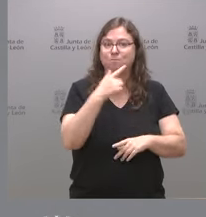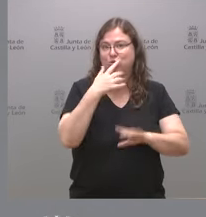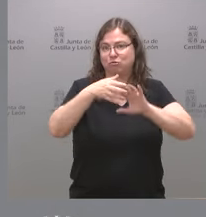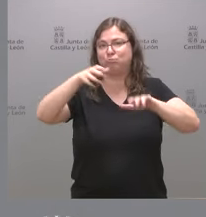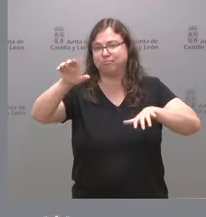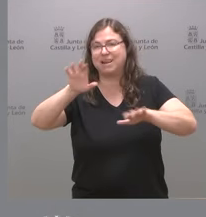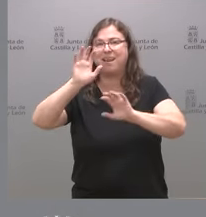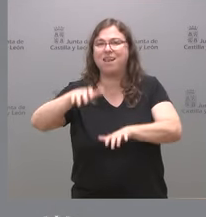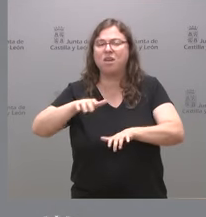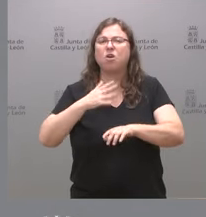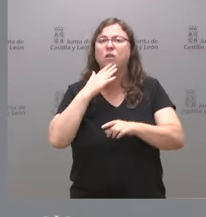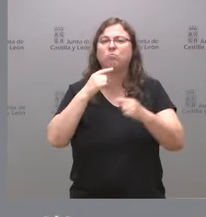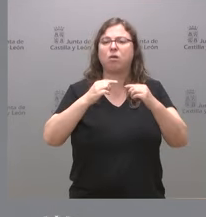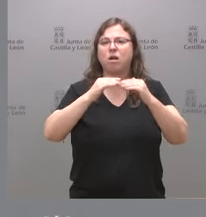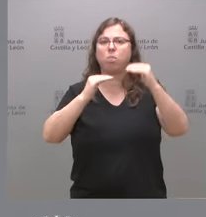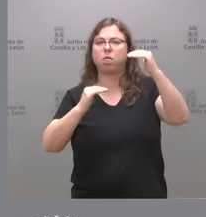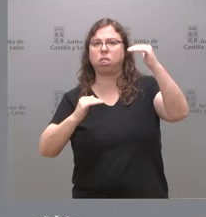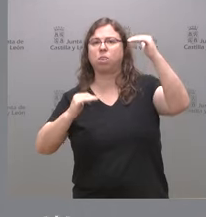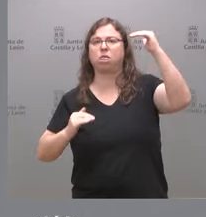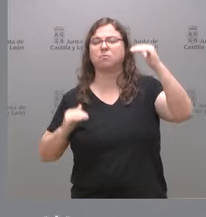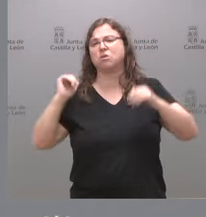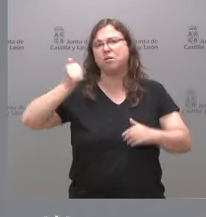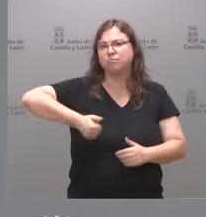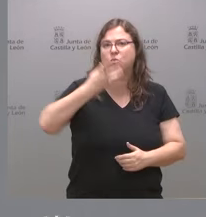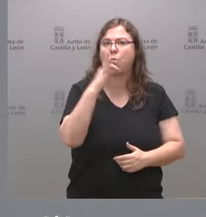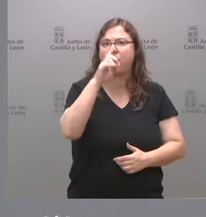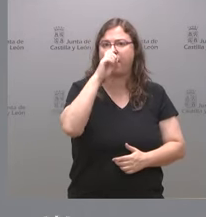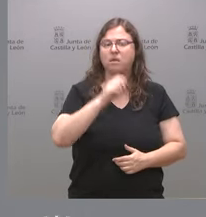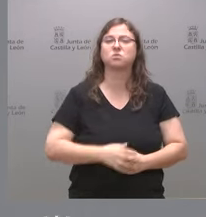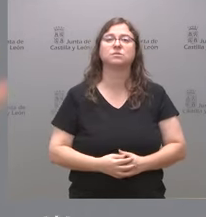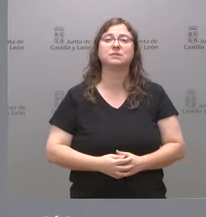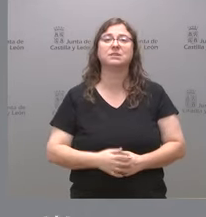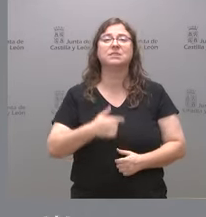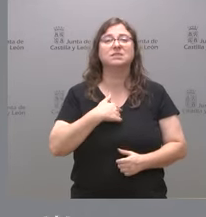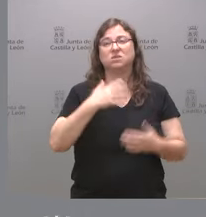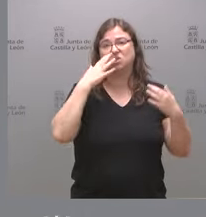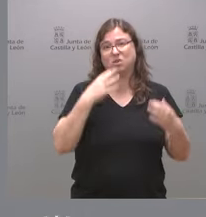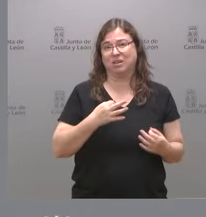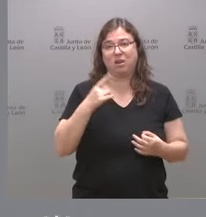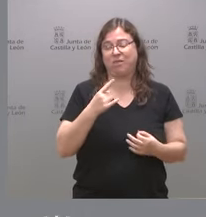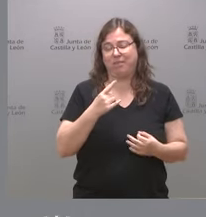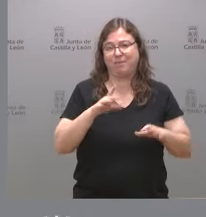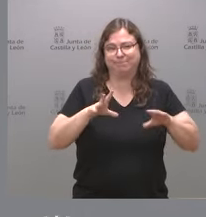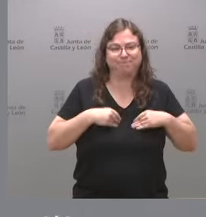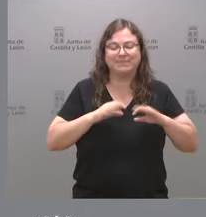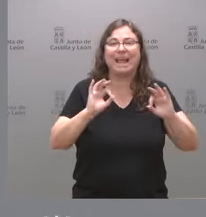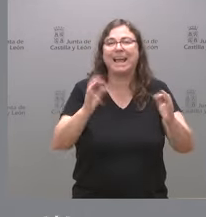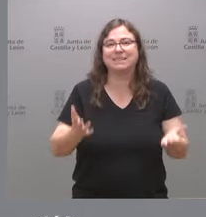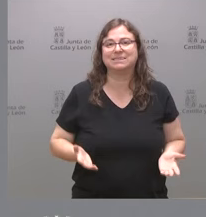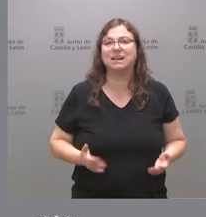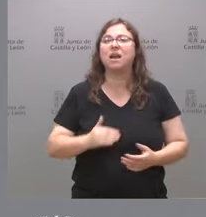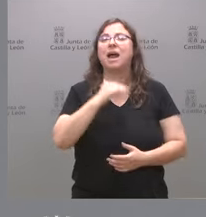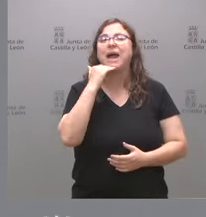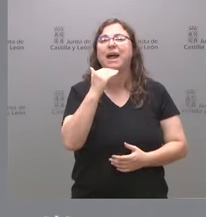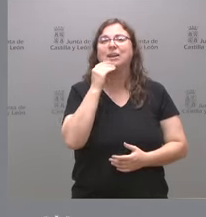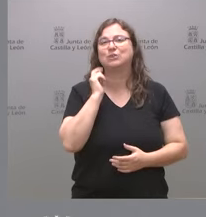por esas desigualdades que se han ido creando a lo largo de estos 40 años Yo creo que hay que suscribirlo a lo que realmente es hay algo muy